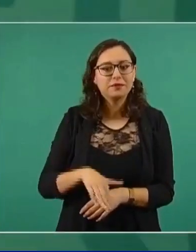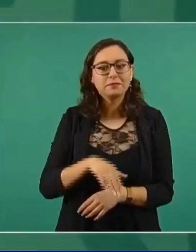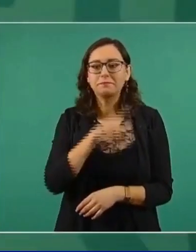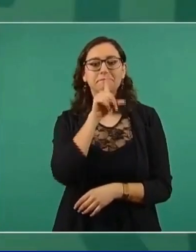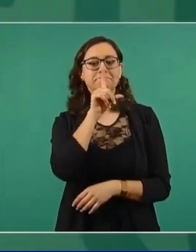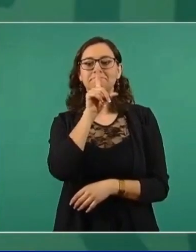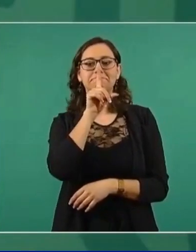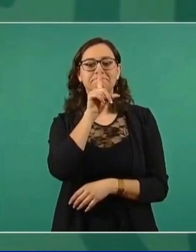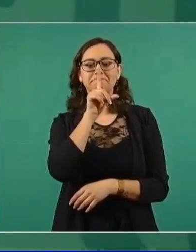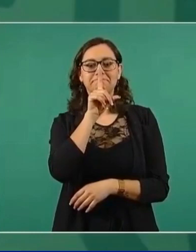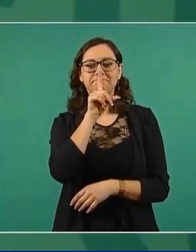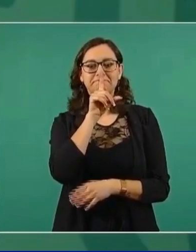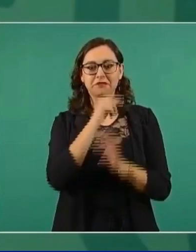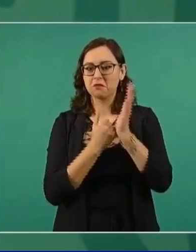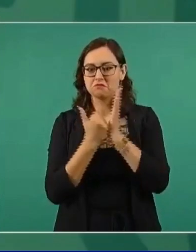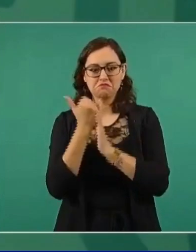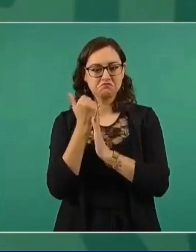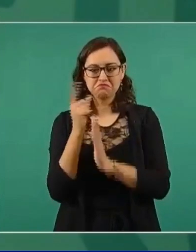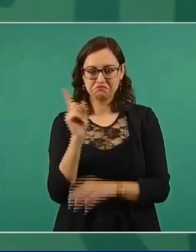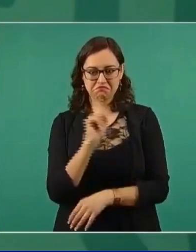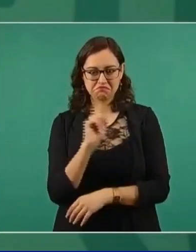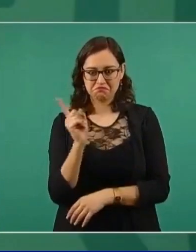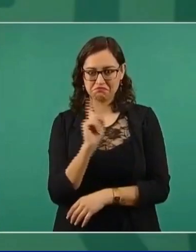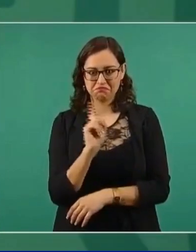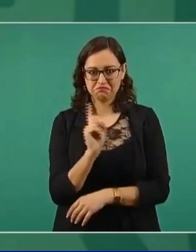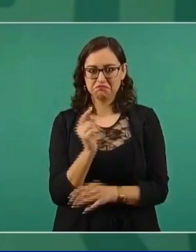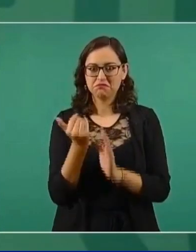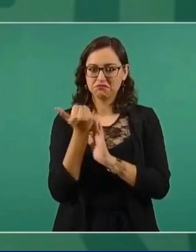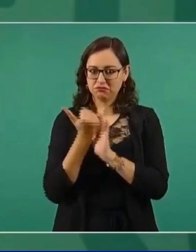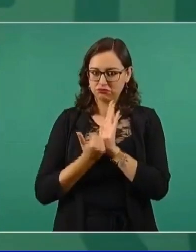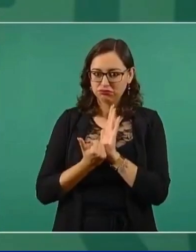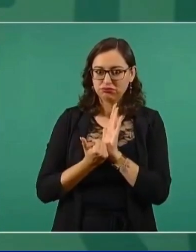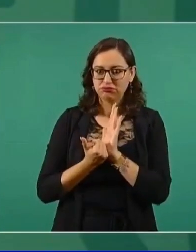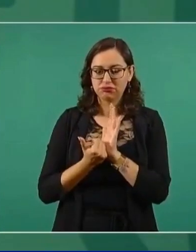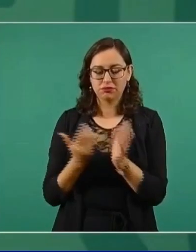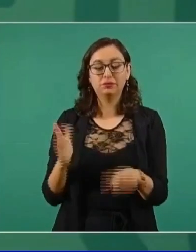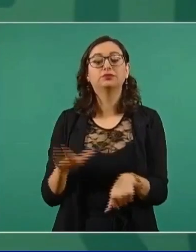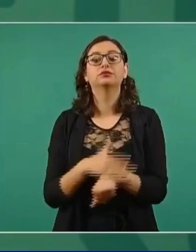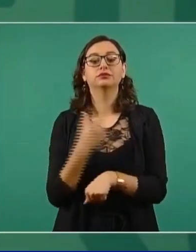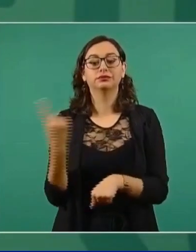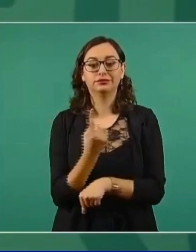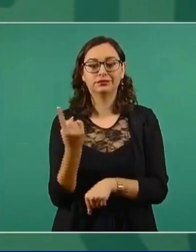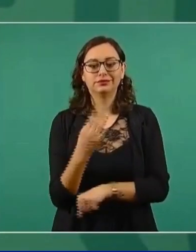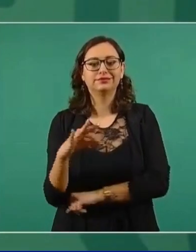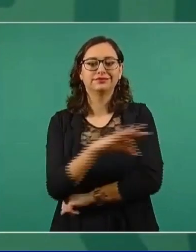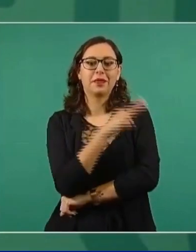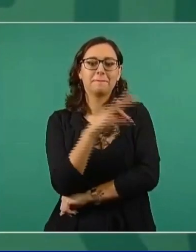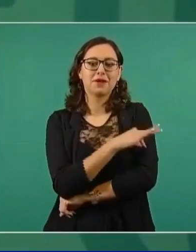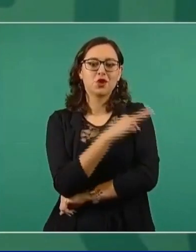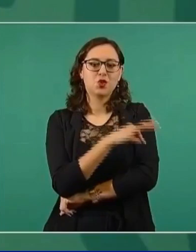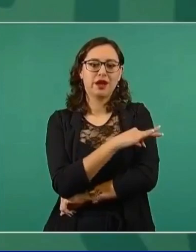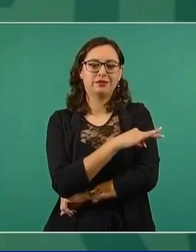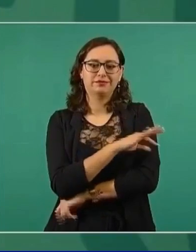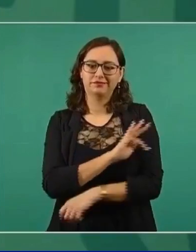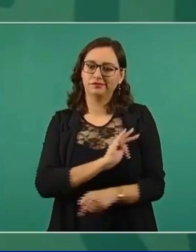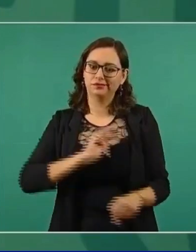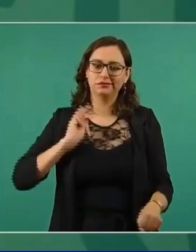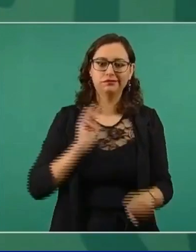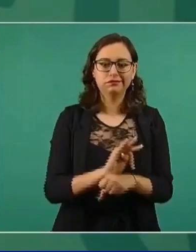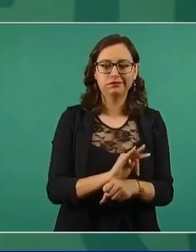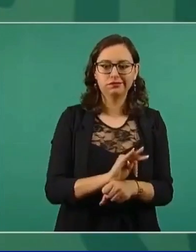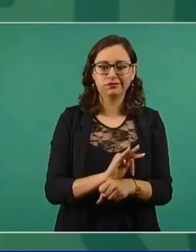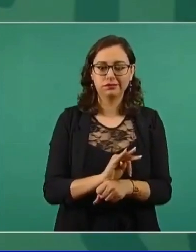porque ya se avanzó con la vacunación. Entonces,